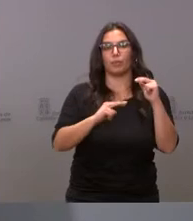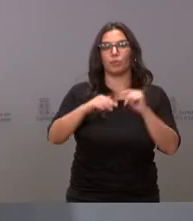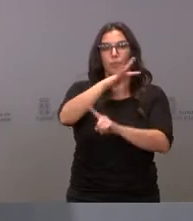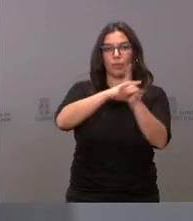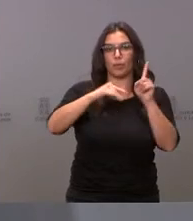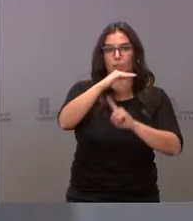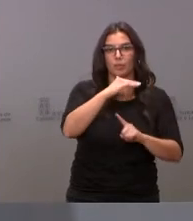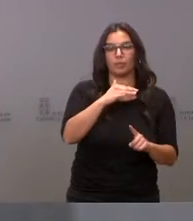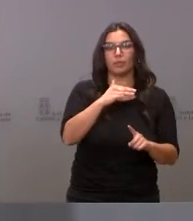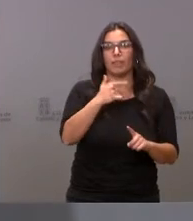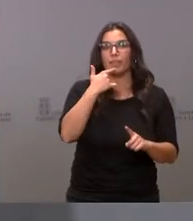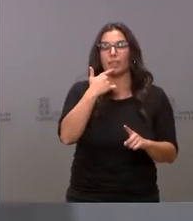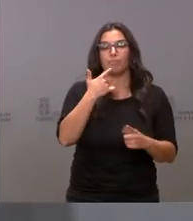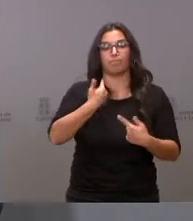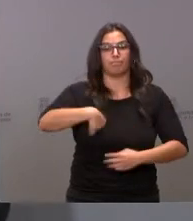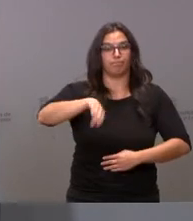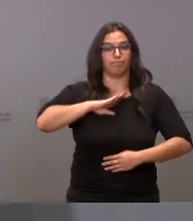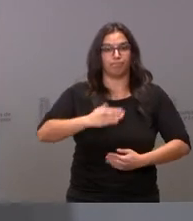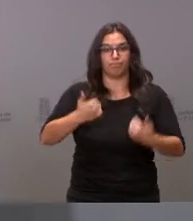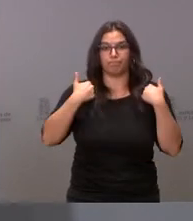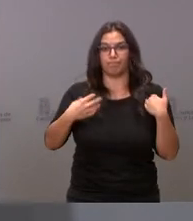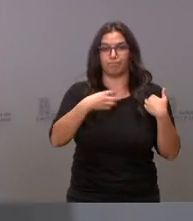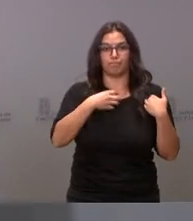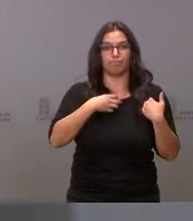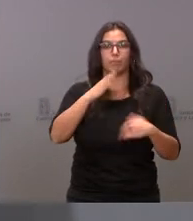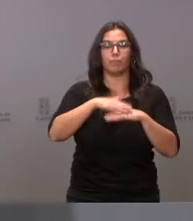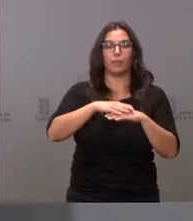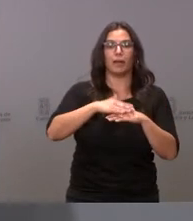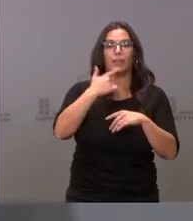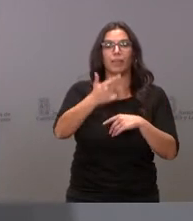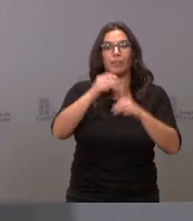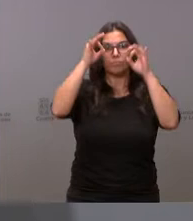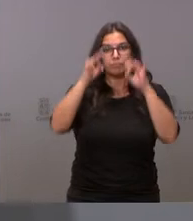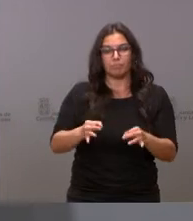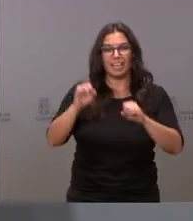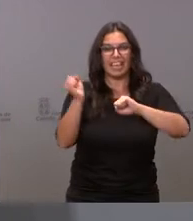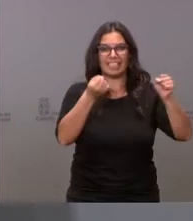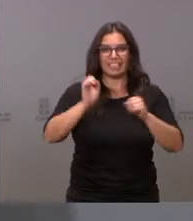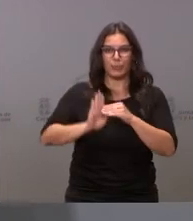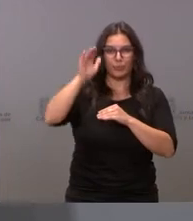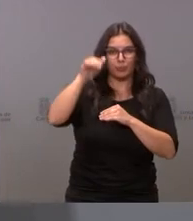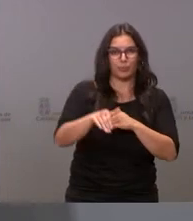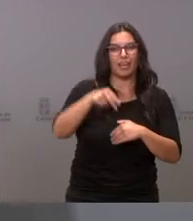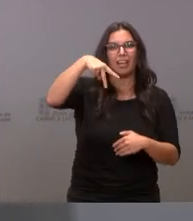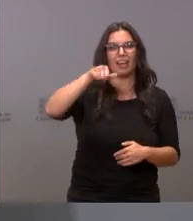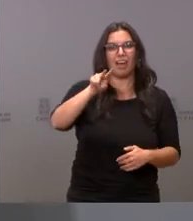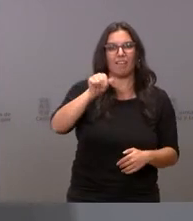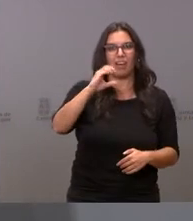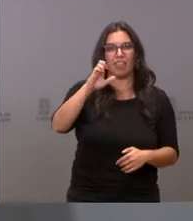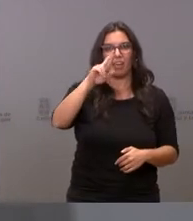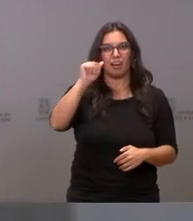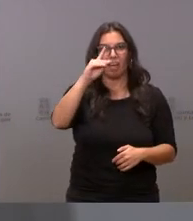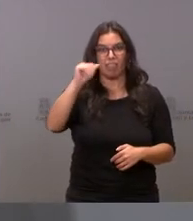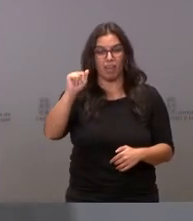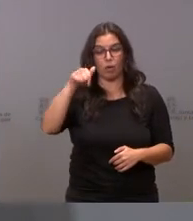declara no competente para resolver la caducidad de la estación de esquí de Navacerrada. Es un acuerdo del Consejo de Gobierno